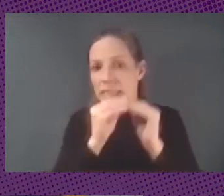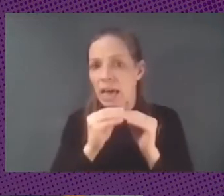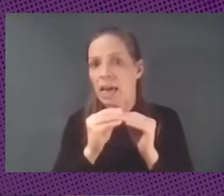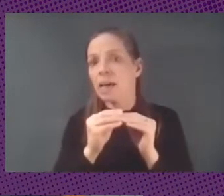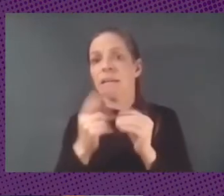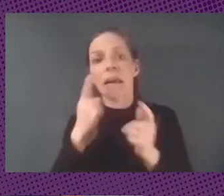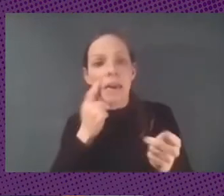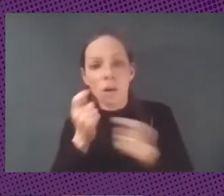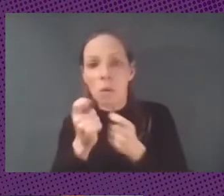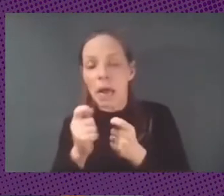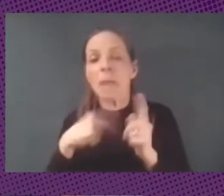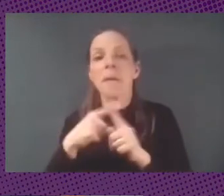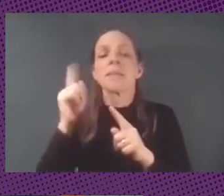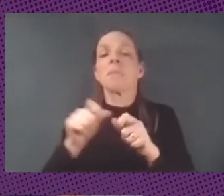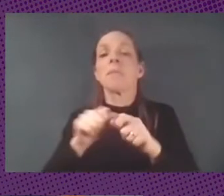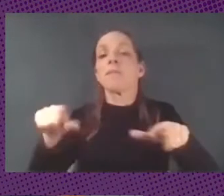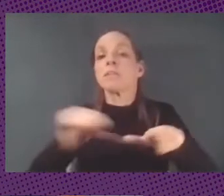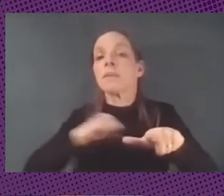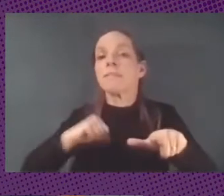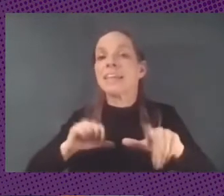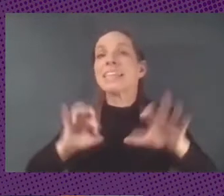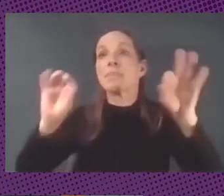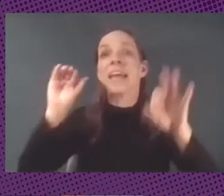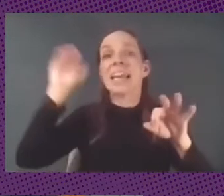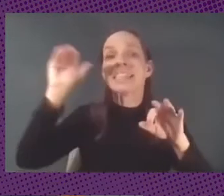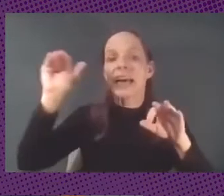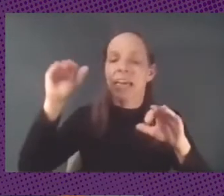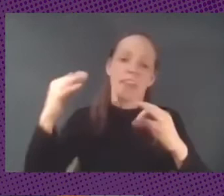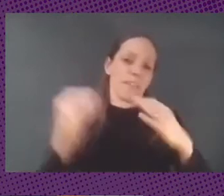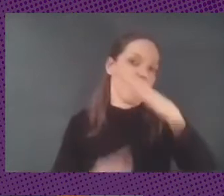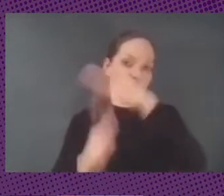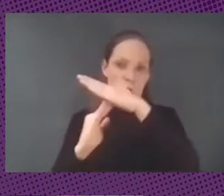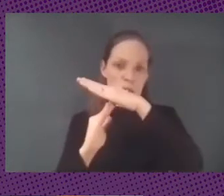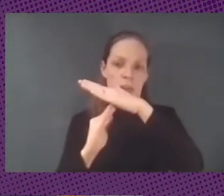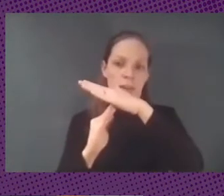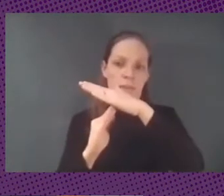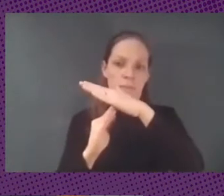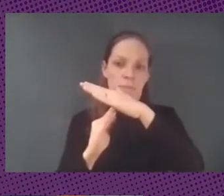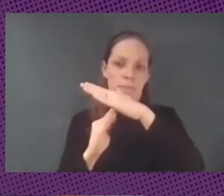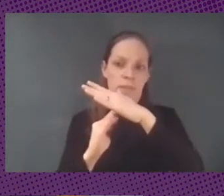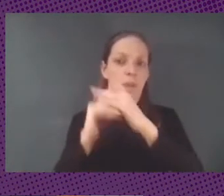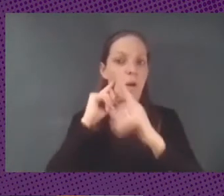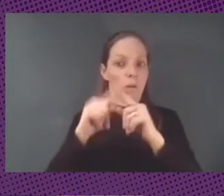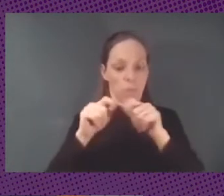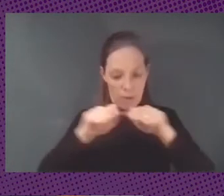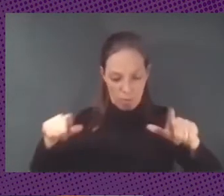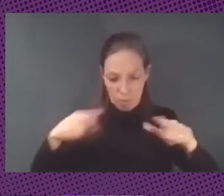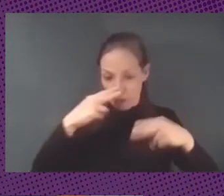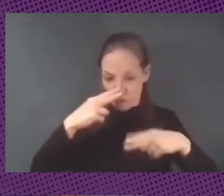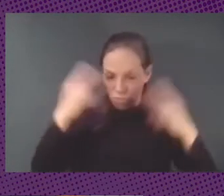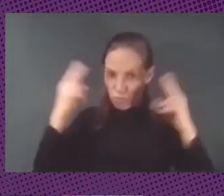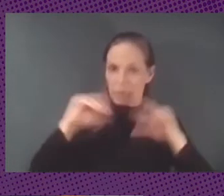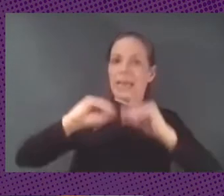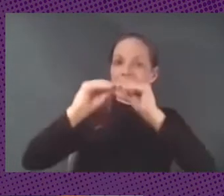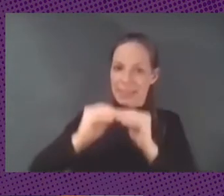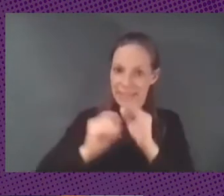plataformas privadas especialmente extranjeras y focalizarse en el desarrollo de plataformas públicas pero aquí es